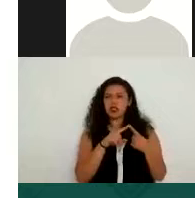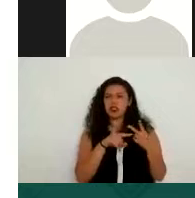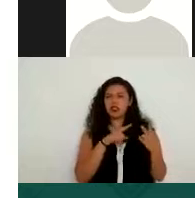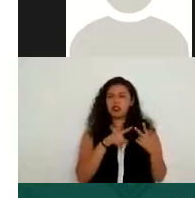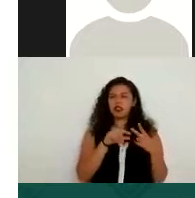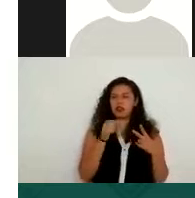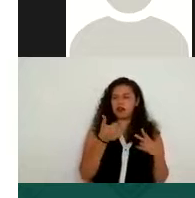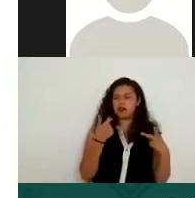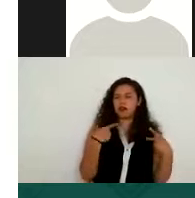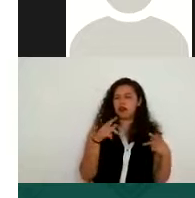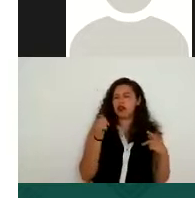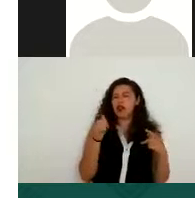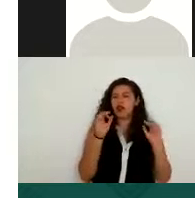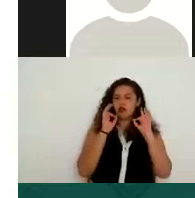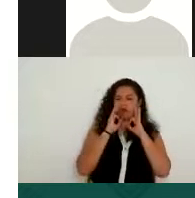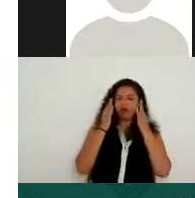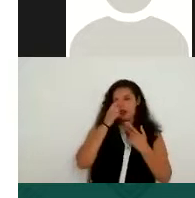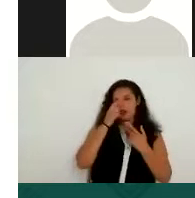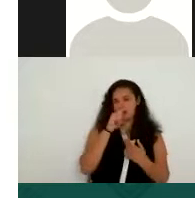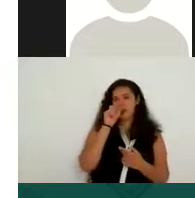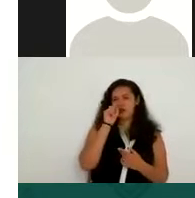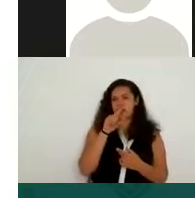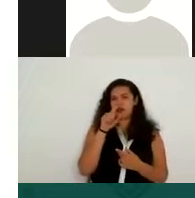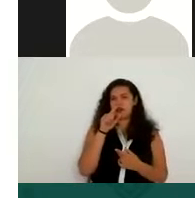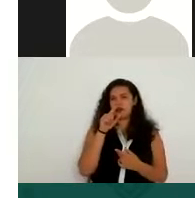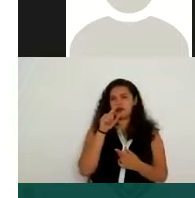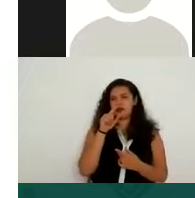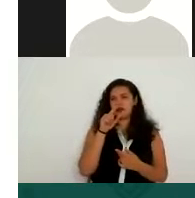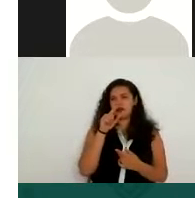figura que también se puede comercializar con información